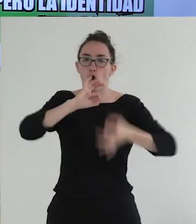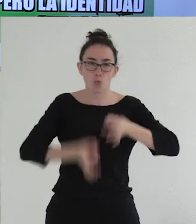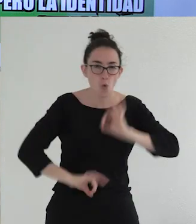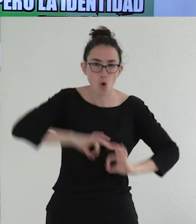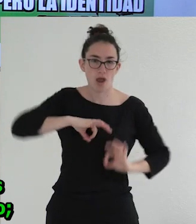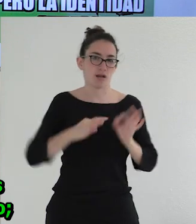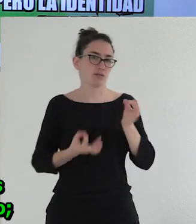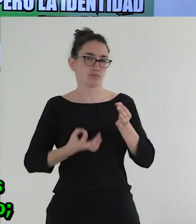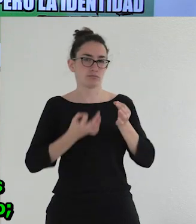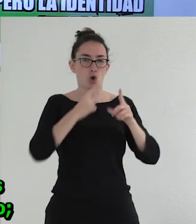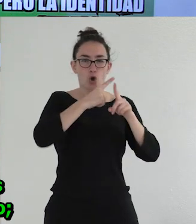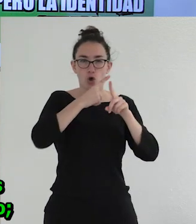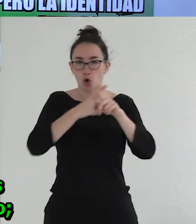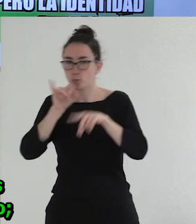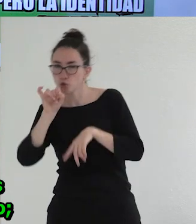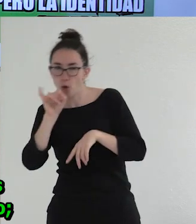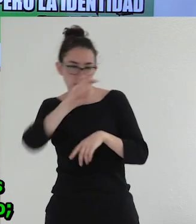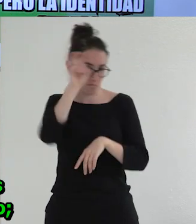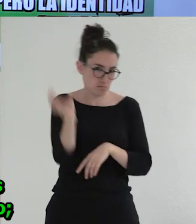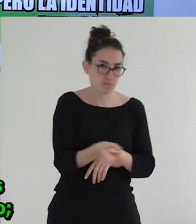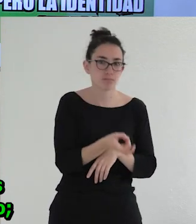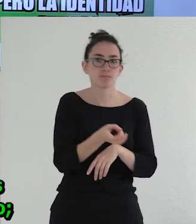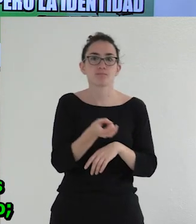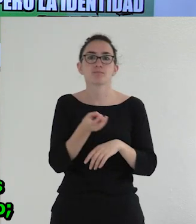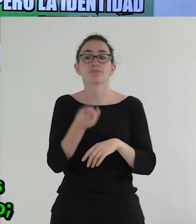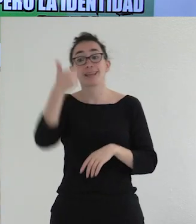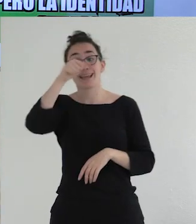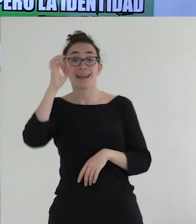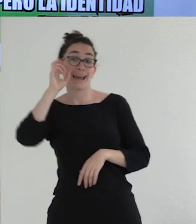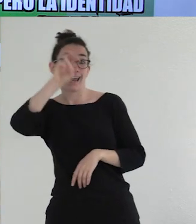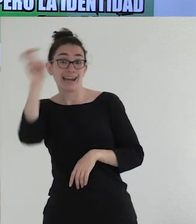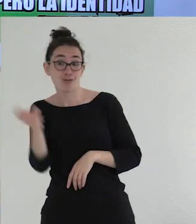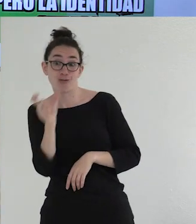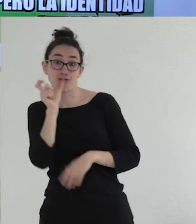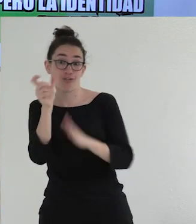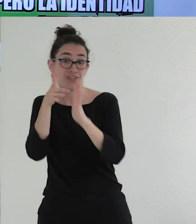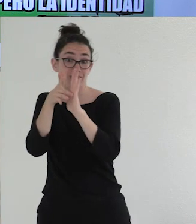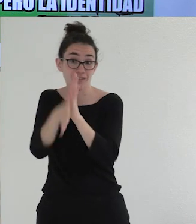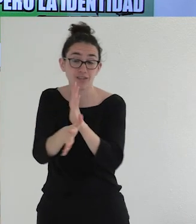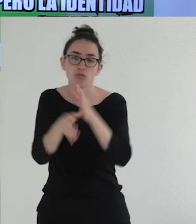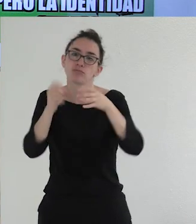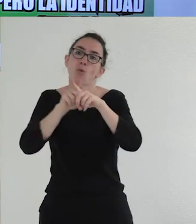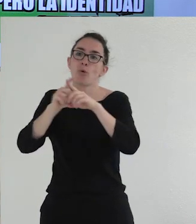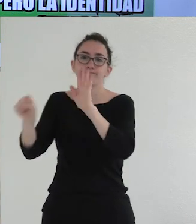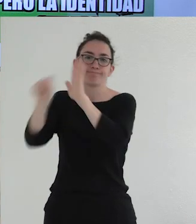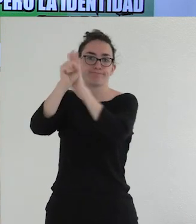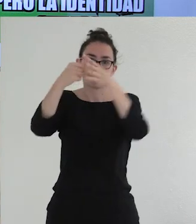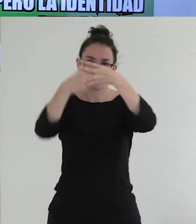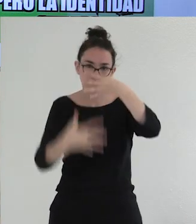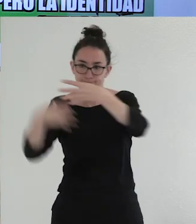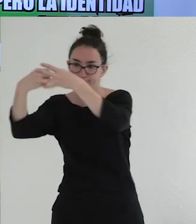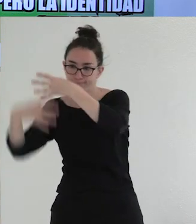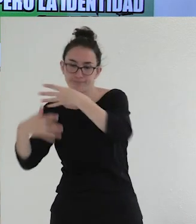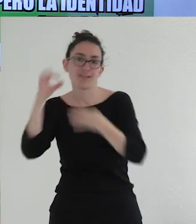los cromosomas, ¿no? La expresión de género podríamos definirla más o menos en un consenso de una lista de cosas estereotipadas que asociamos a la masculinidad y